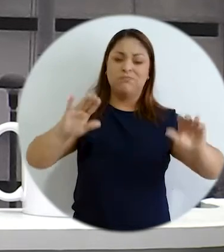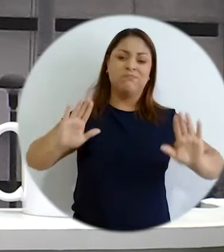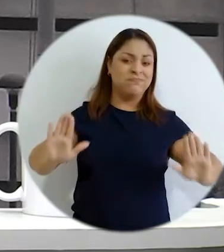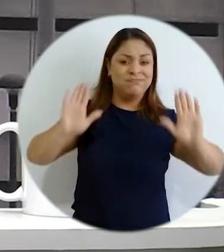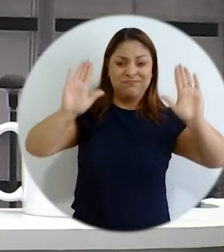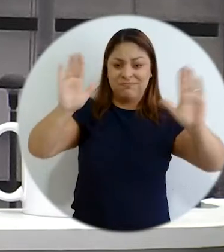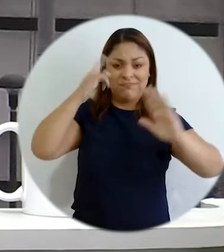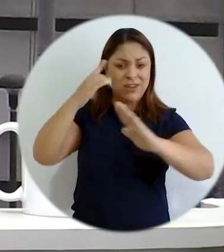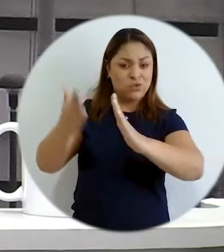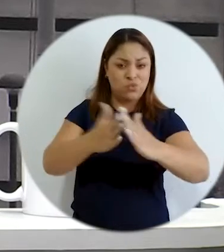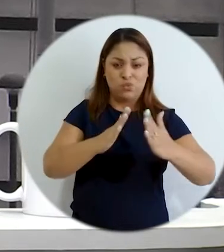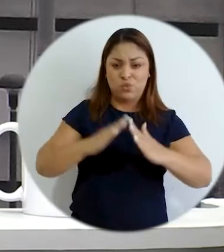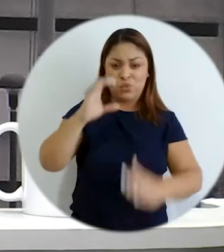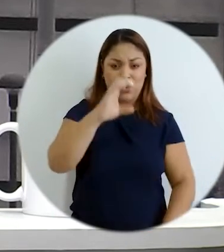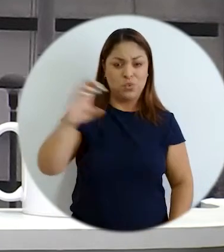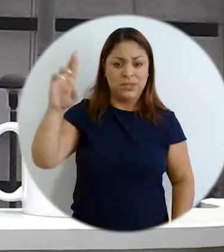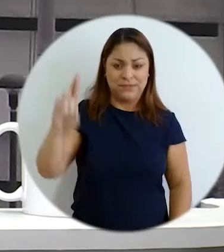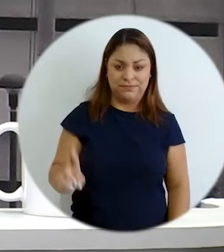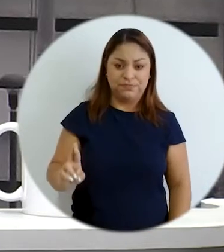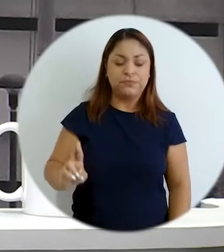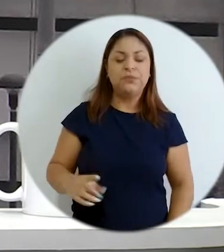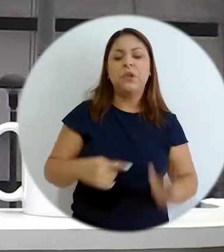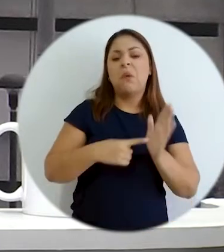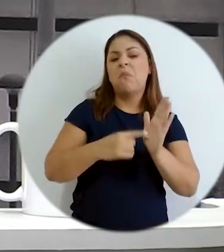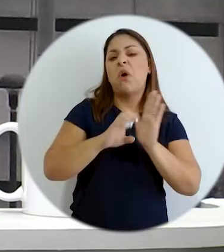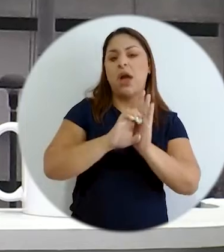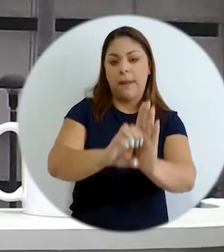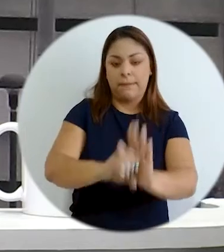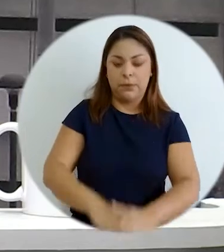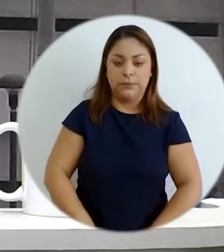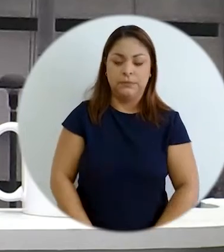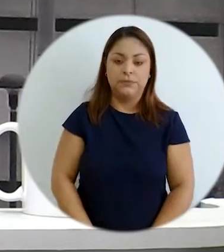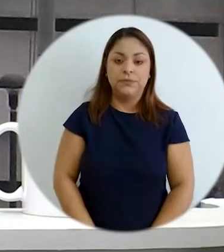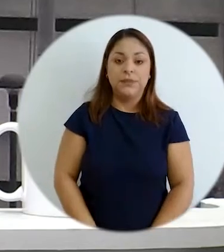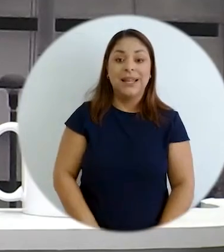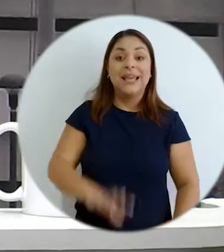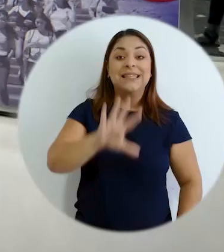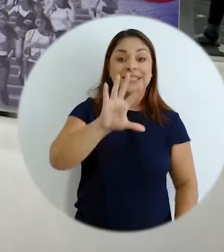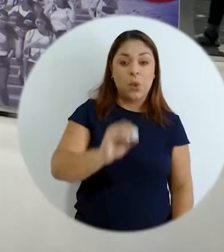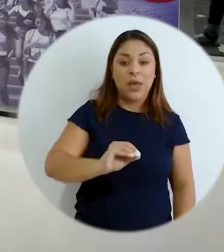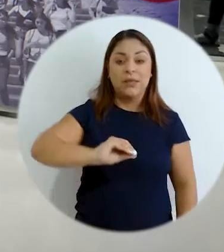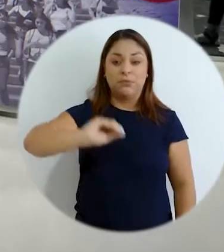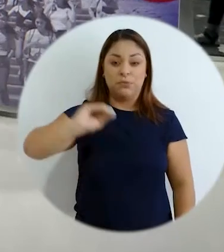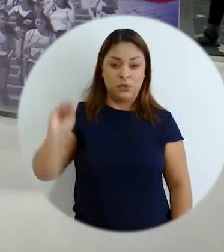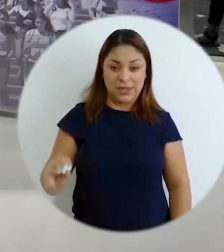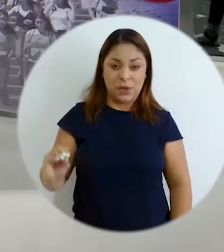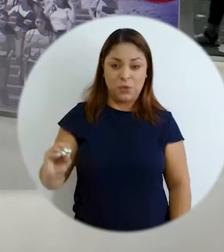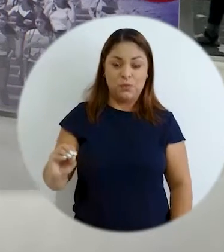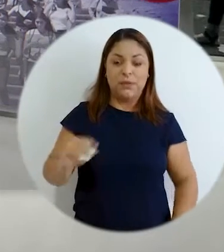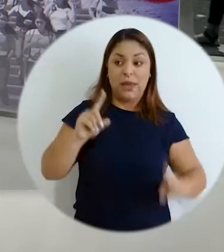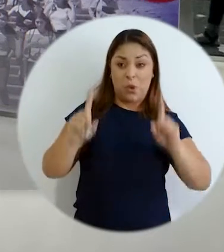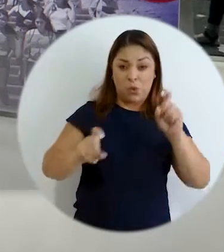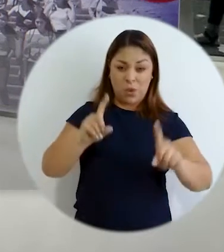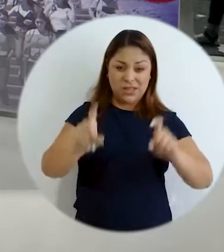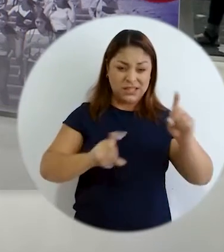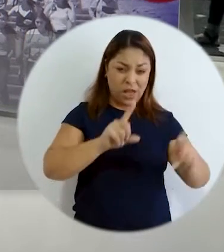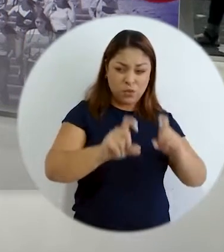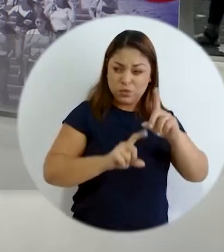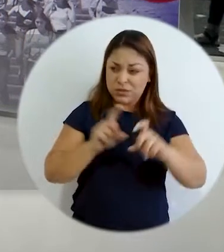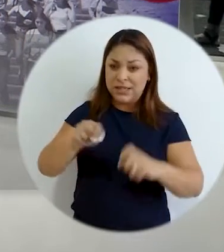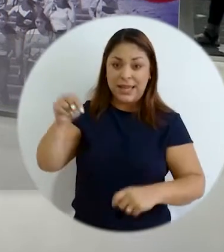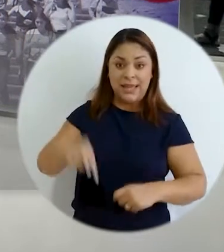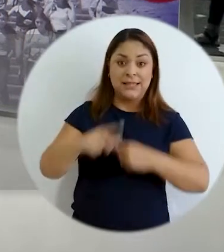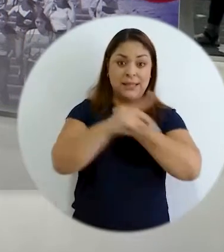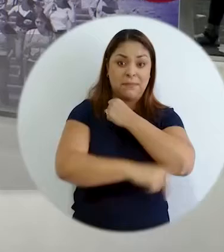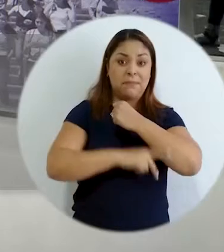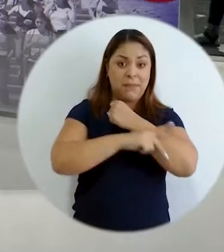excelencia para la ciudadanía costarricense para ponerte un caso el 50% de los encuestados